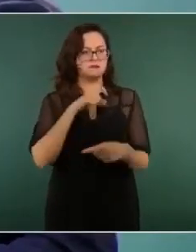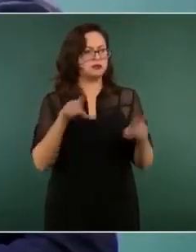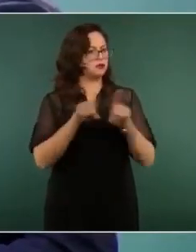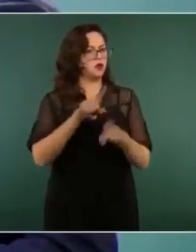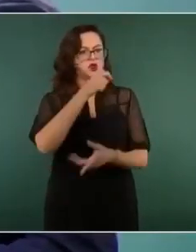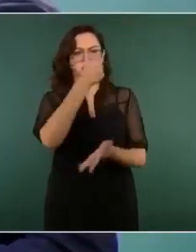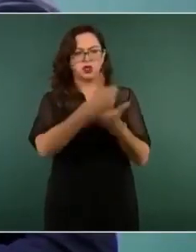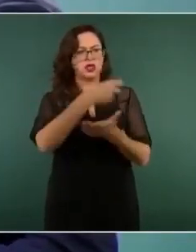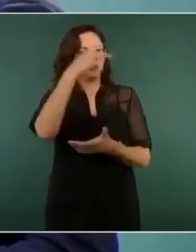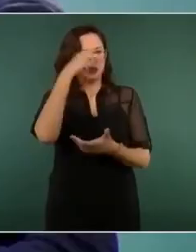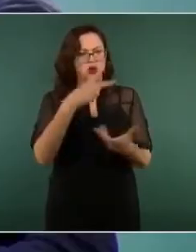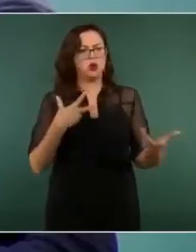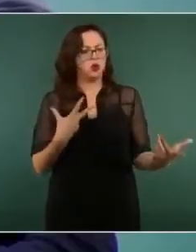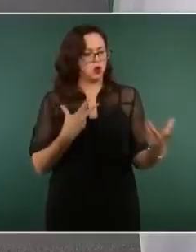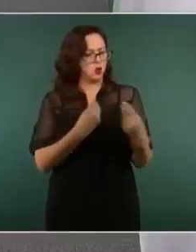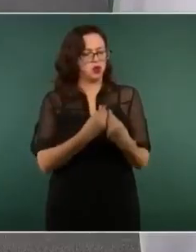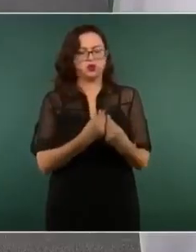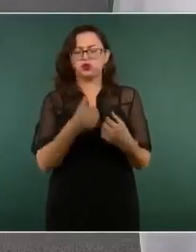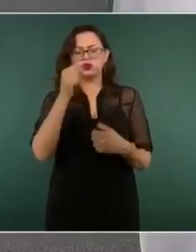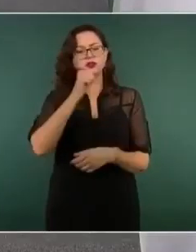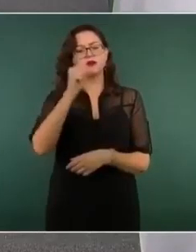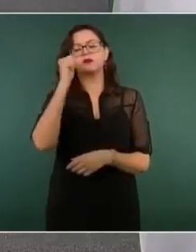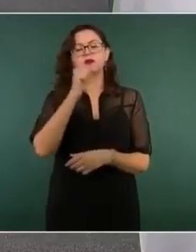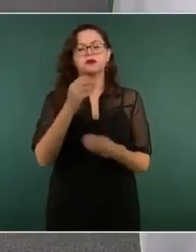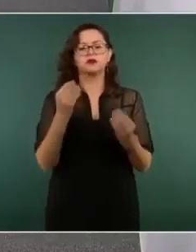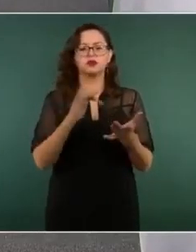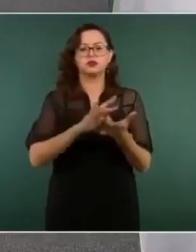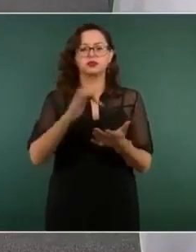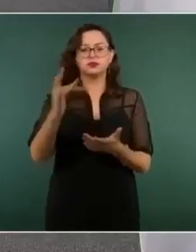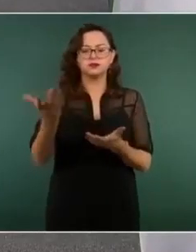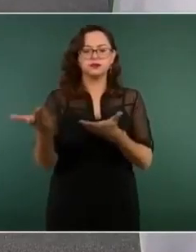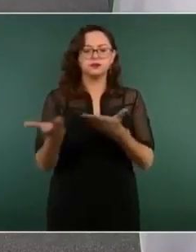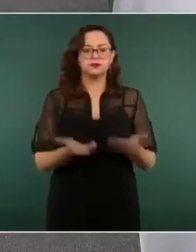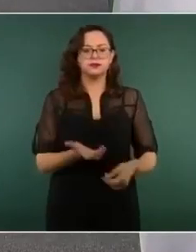en la Ciudad de México. Muchas gracias por su presencia. Muchas gracias.